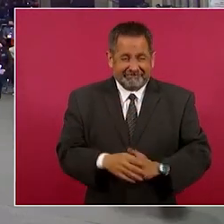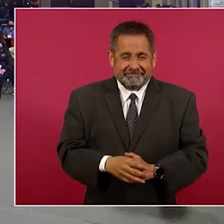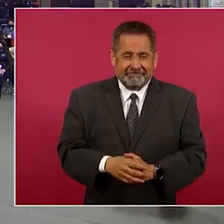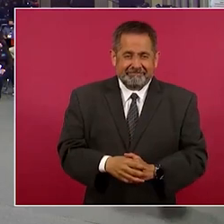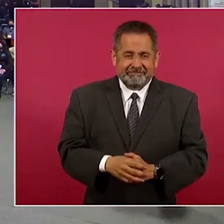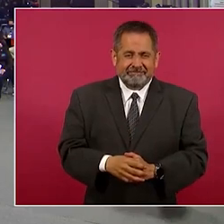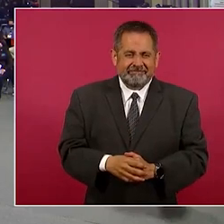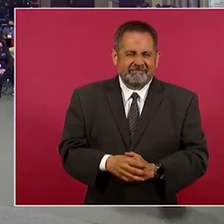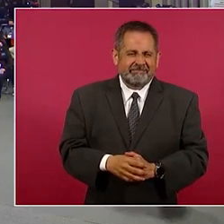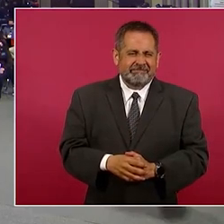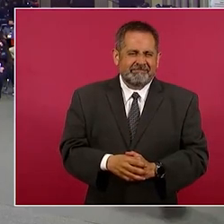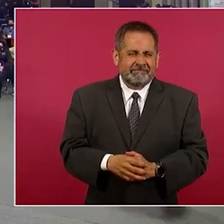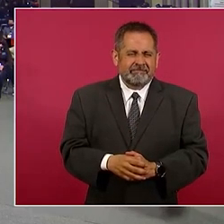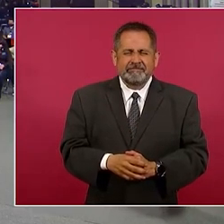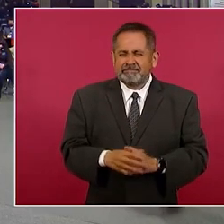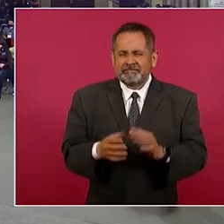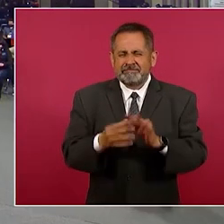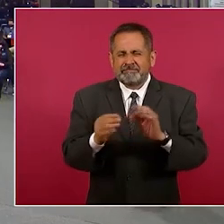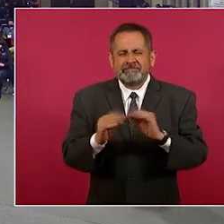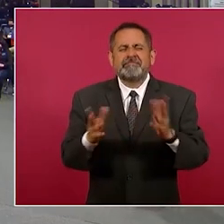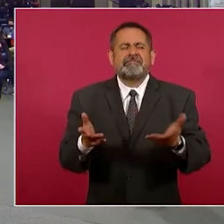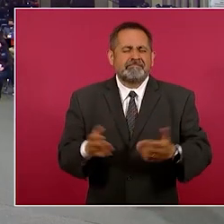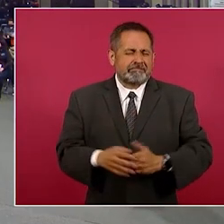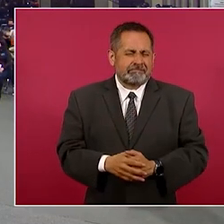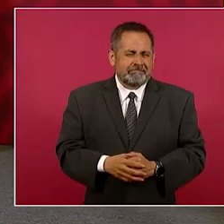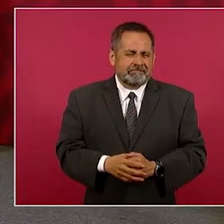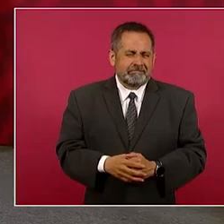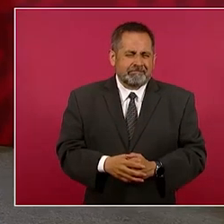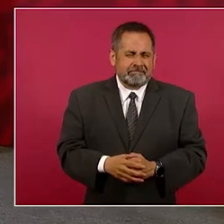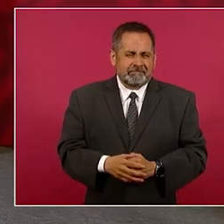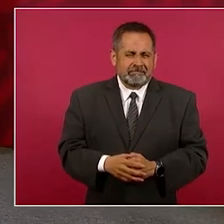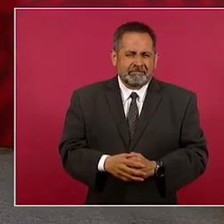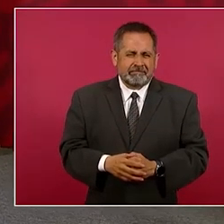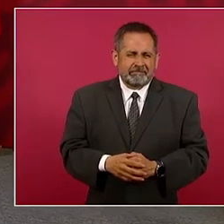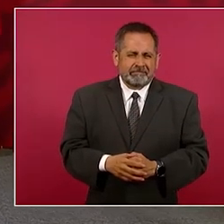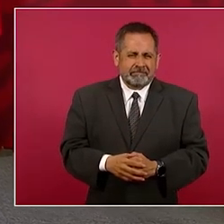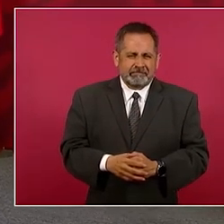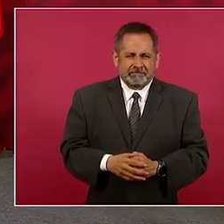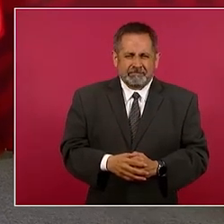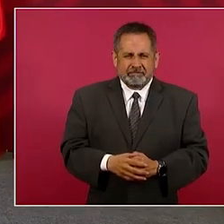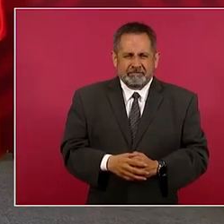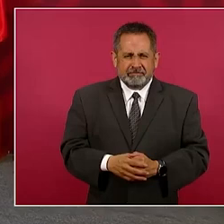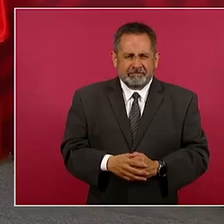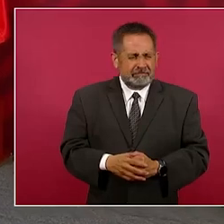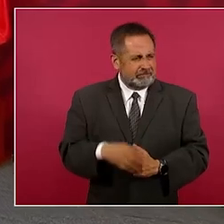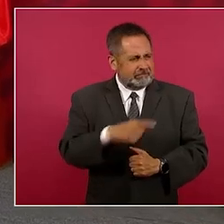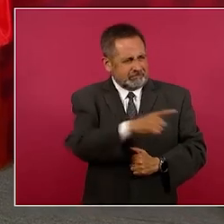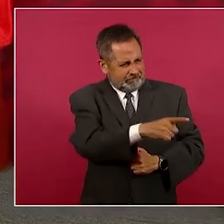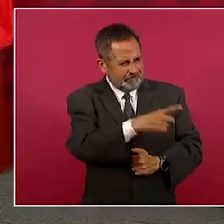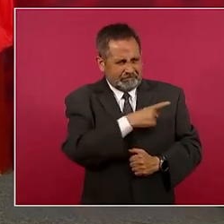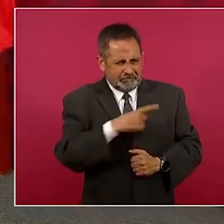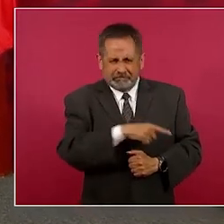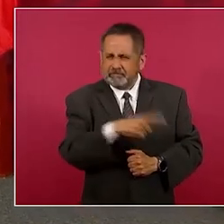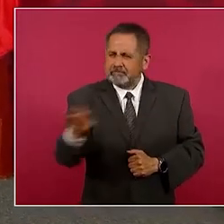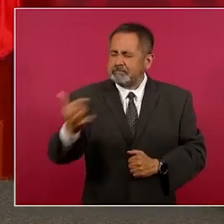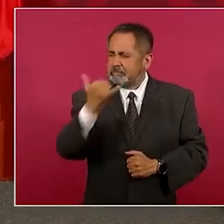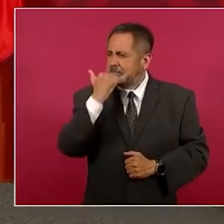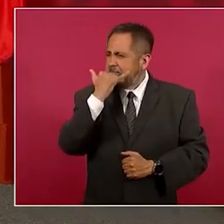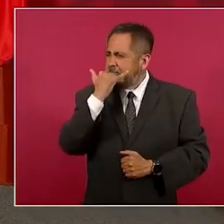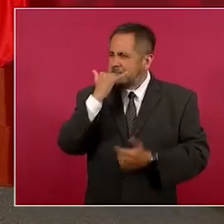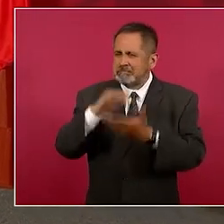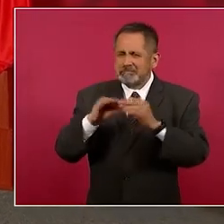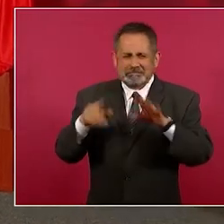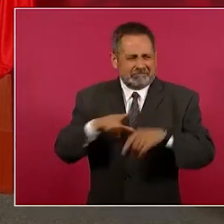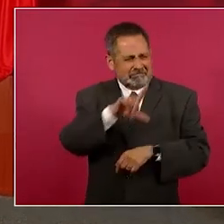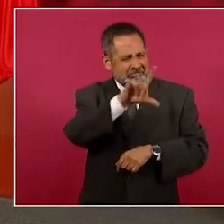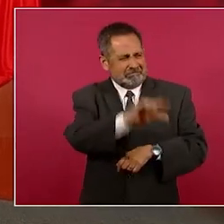qué explicación debería de ofrecer una disculpa pública por